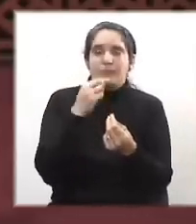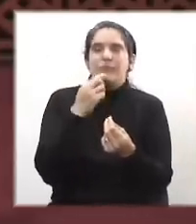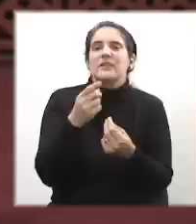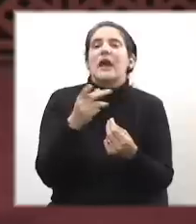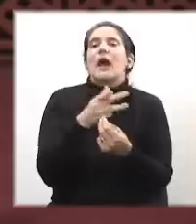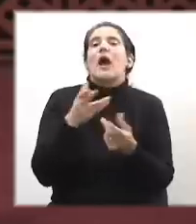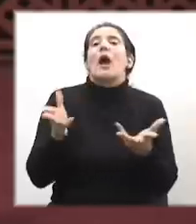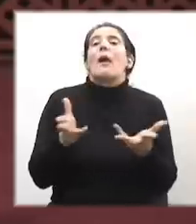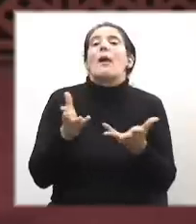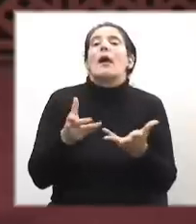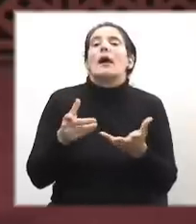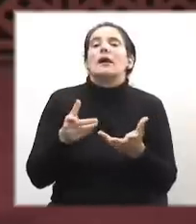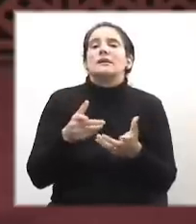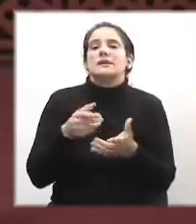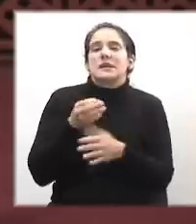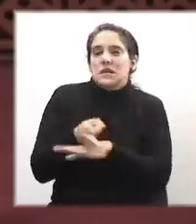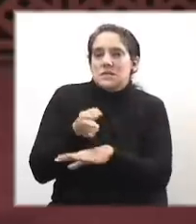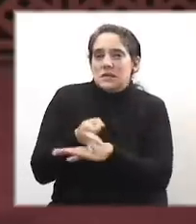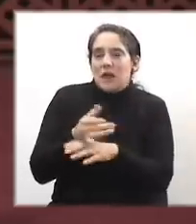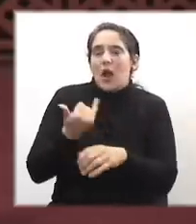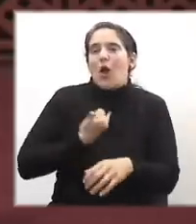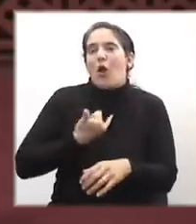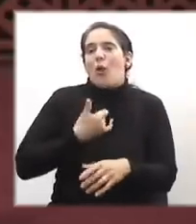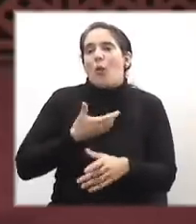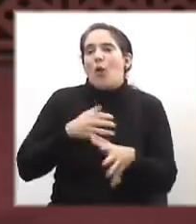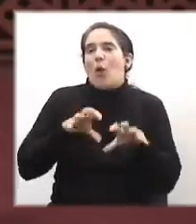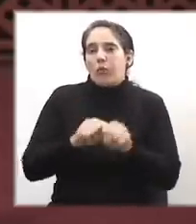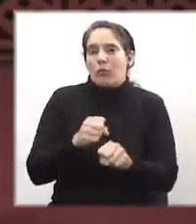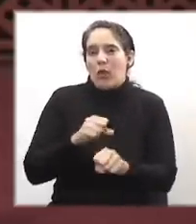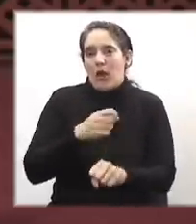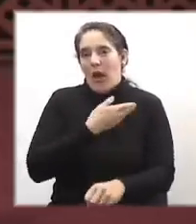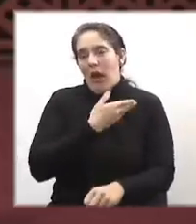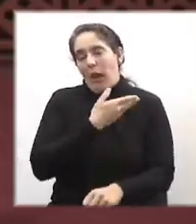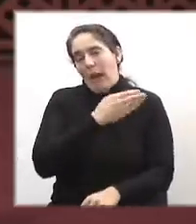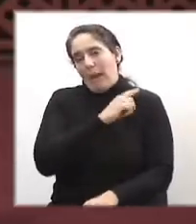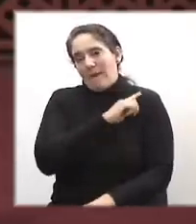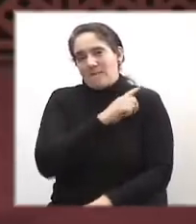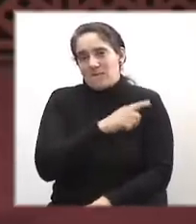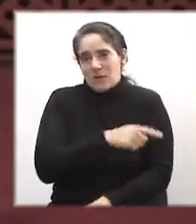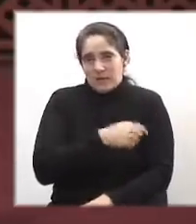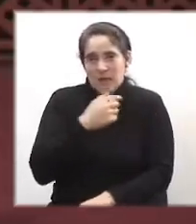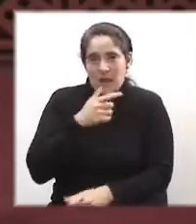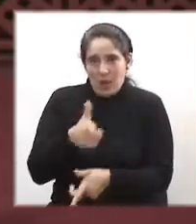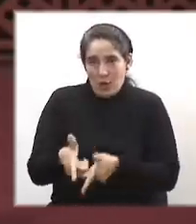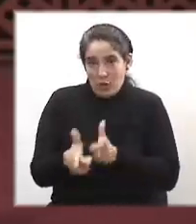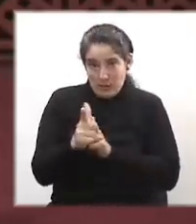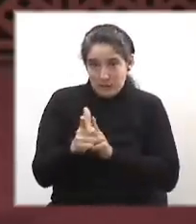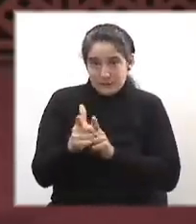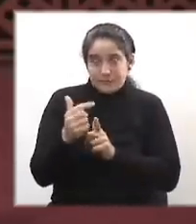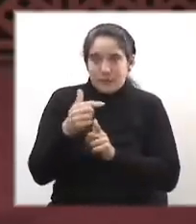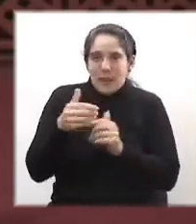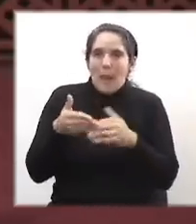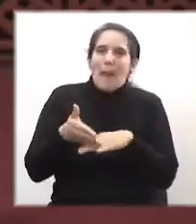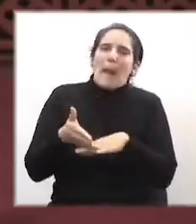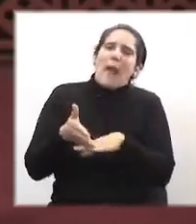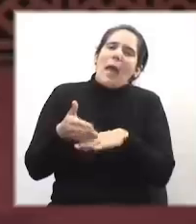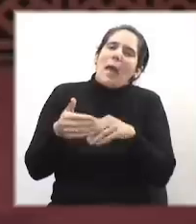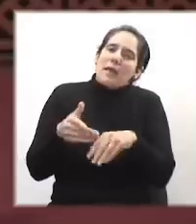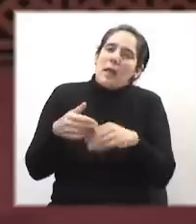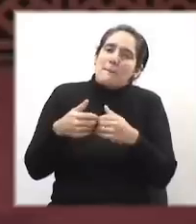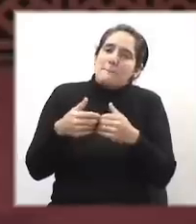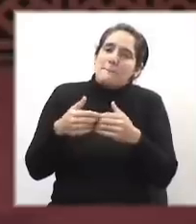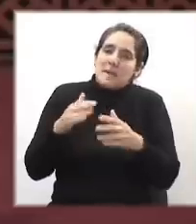lucha armada para el acceso al poder y constituye el antecedente directo de la OLAS,